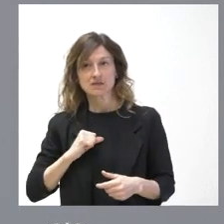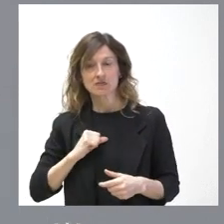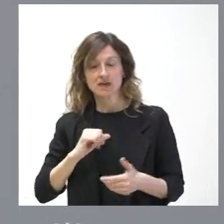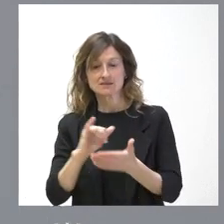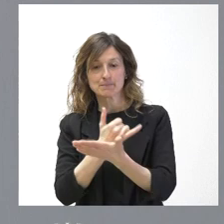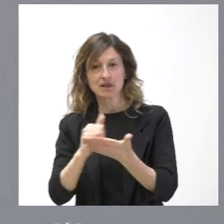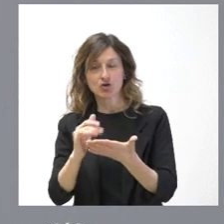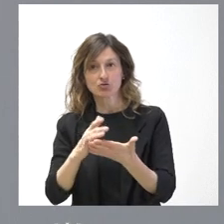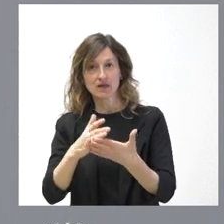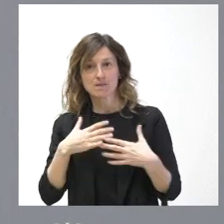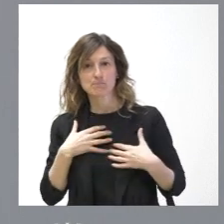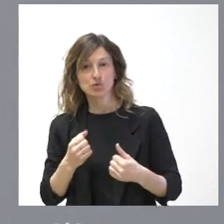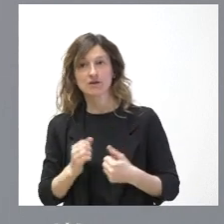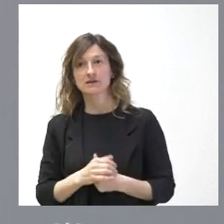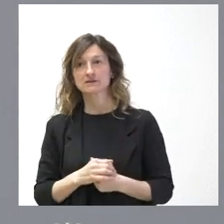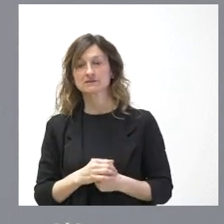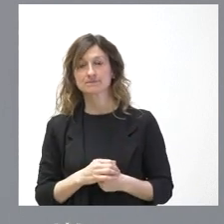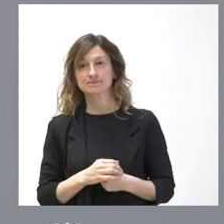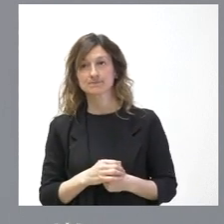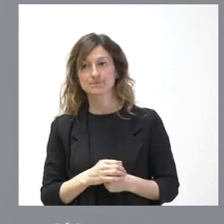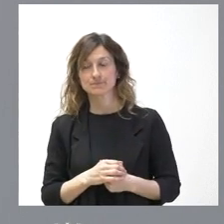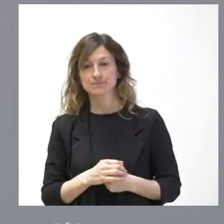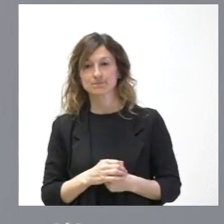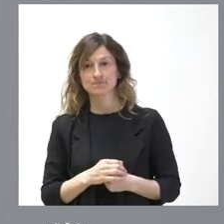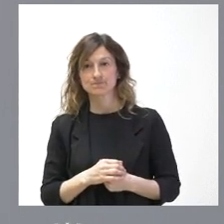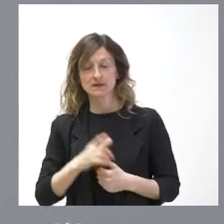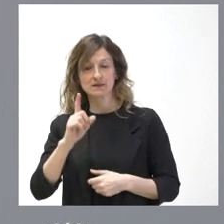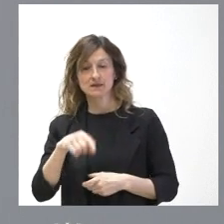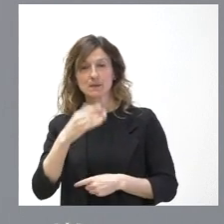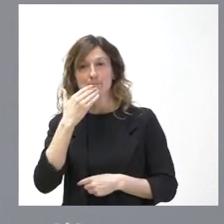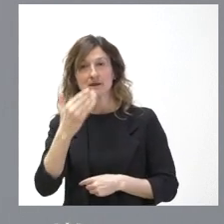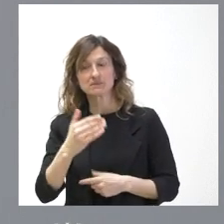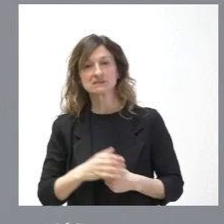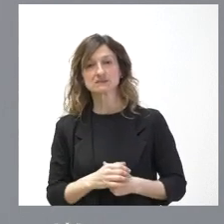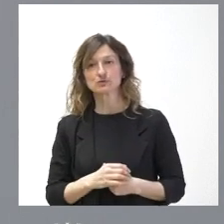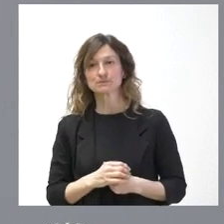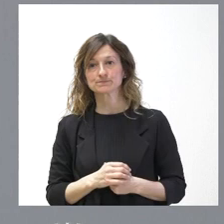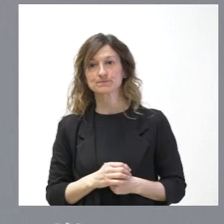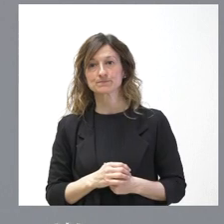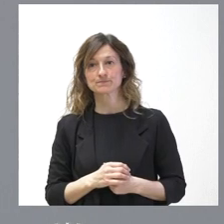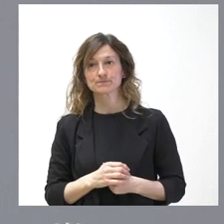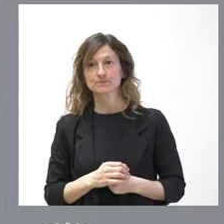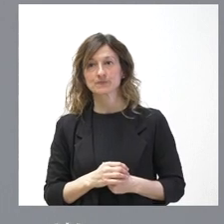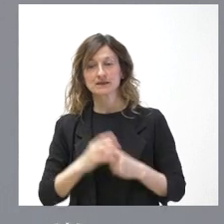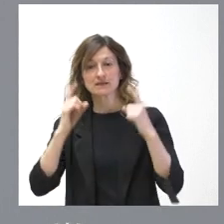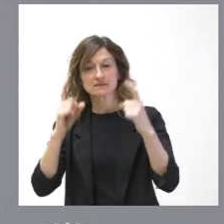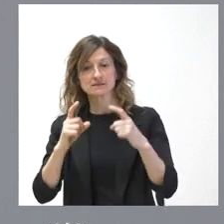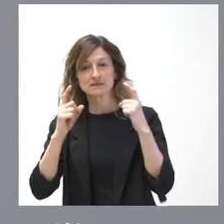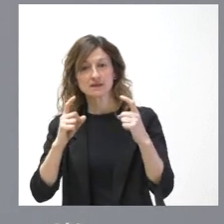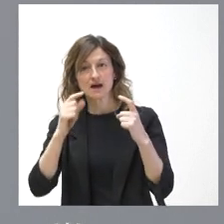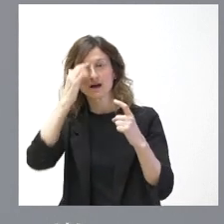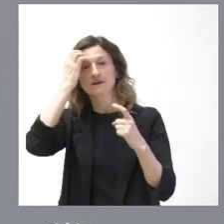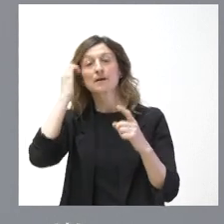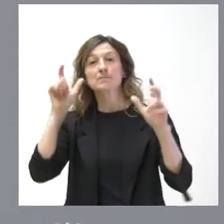de poderes. En España no hay lawfare y permítanme que con ello quizá pues quite la razón a un alto